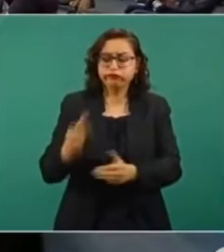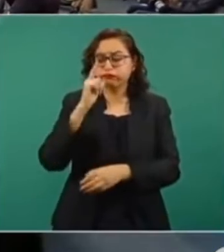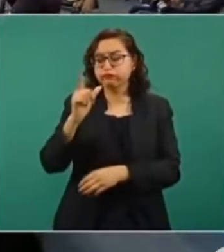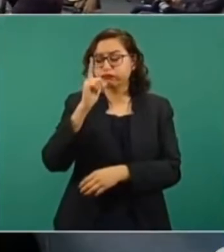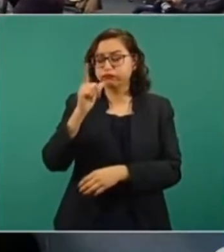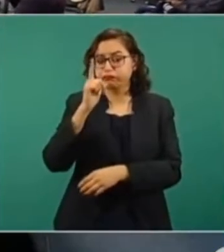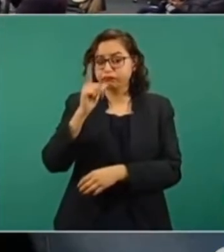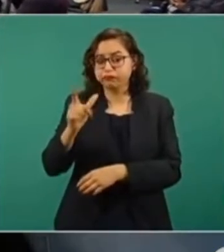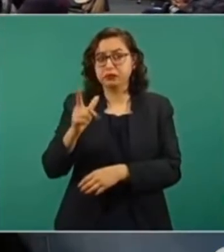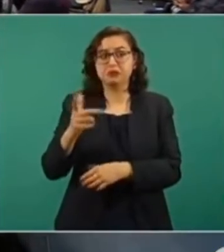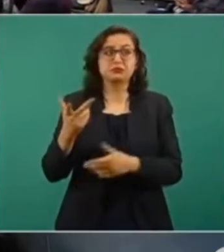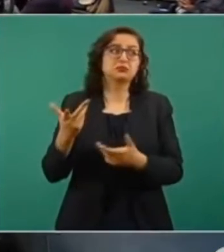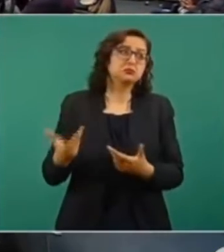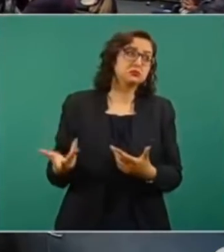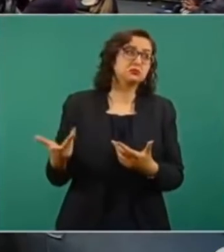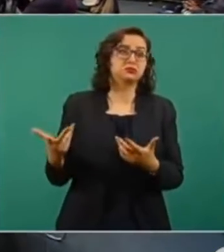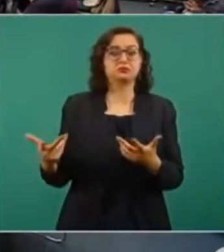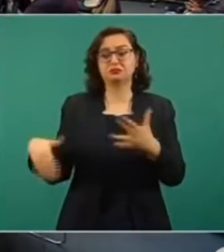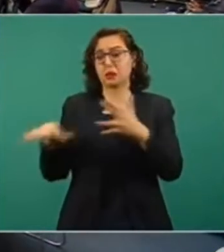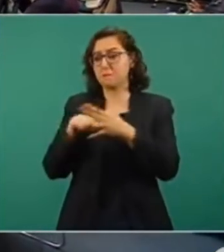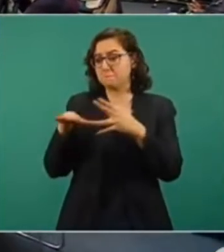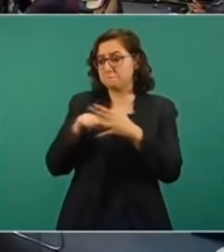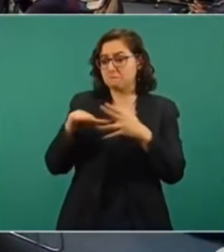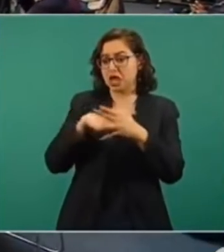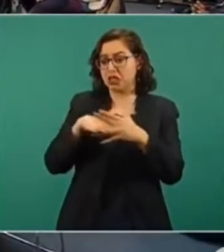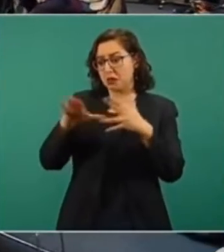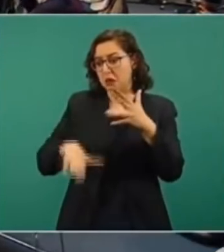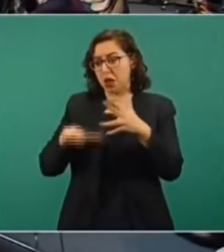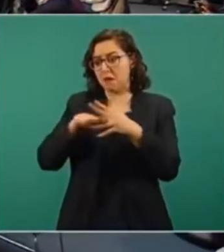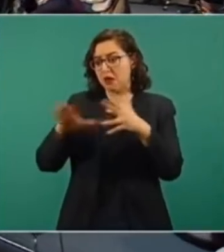de clase popular, de clase media,